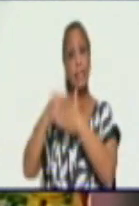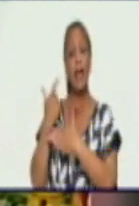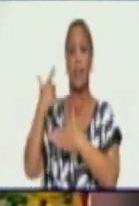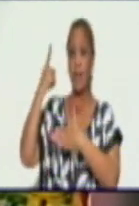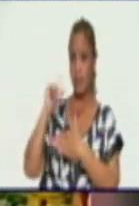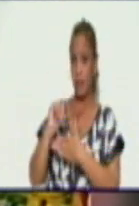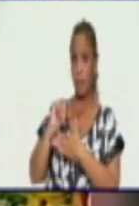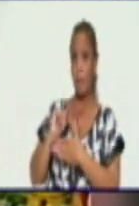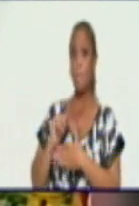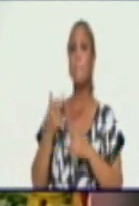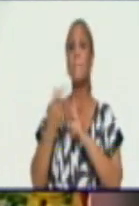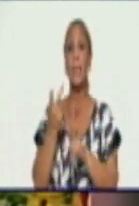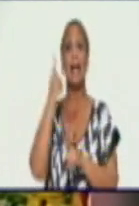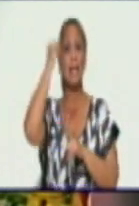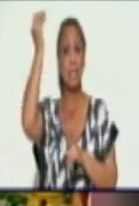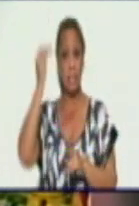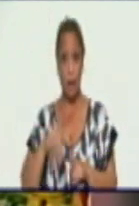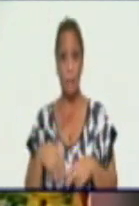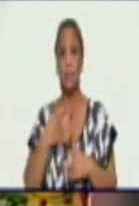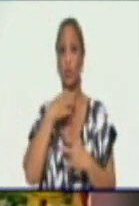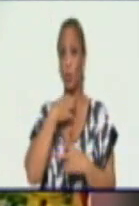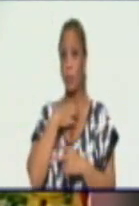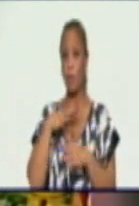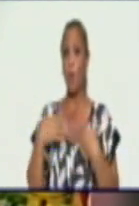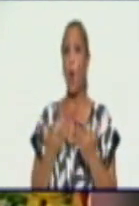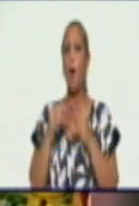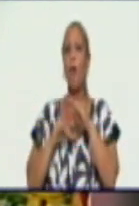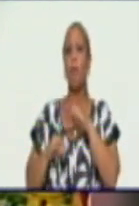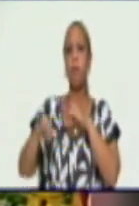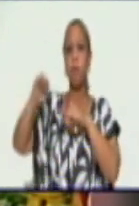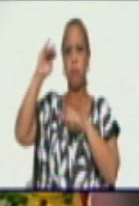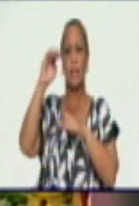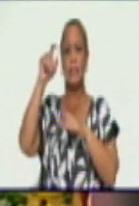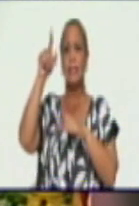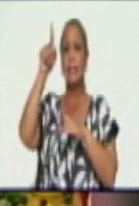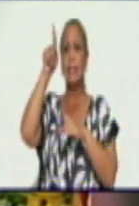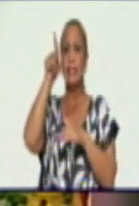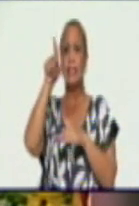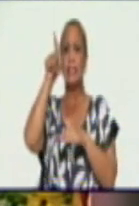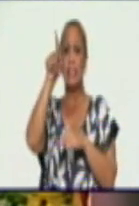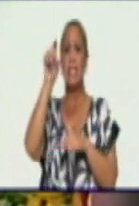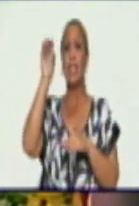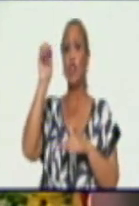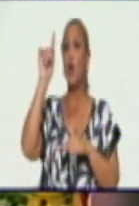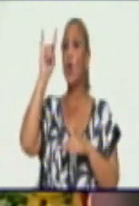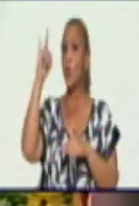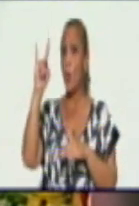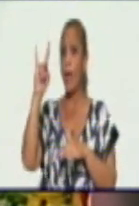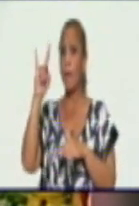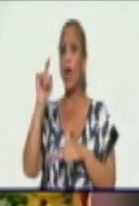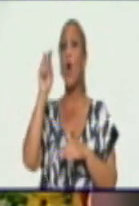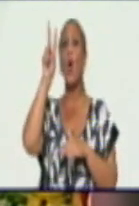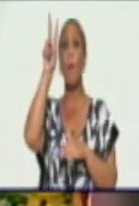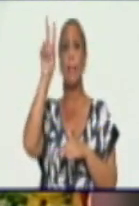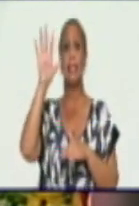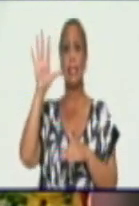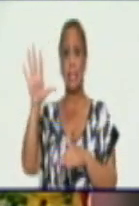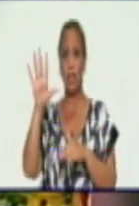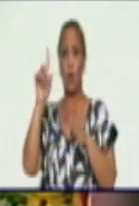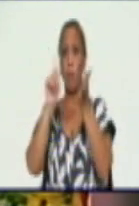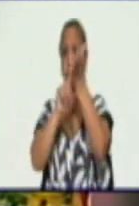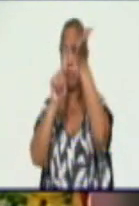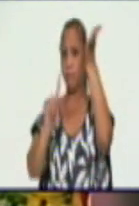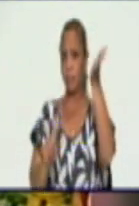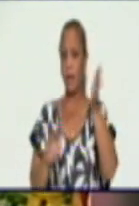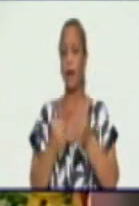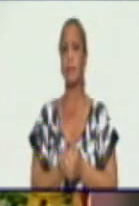que se conozca con datos, tuvimos la demanda máxima en el pico de 109 megahora con 25 megahora de cargas retiradas.